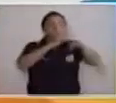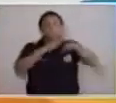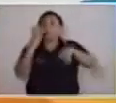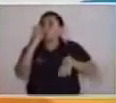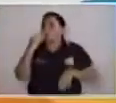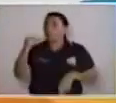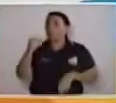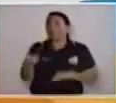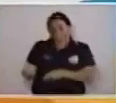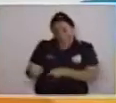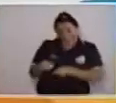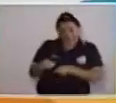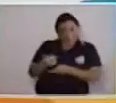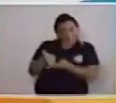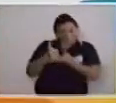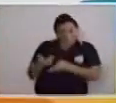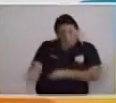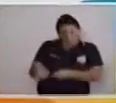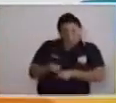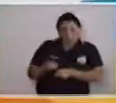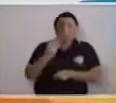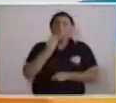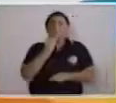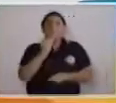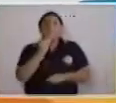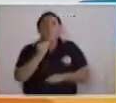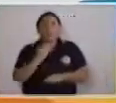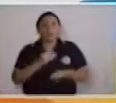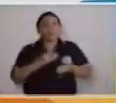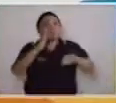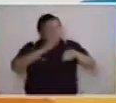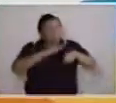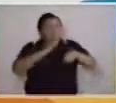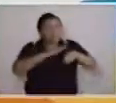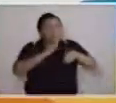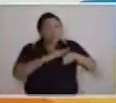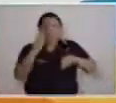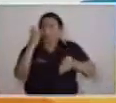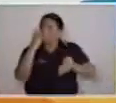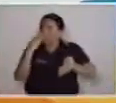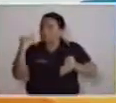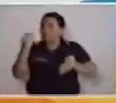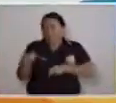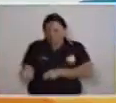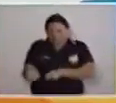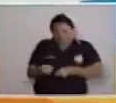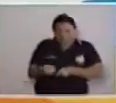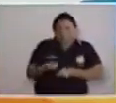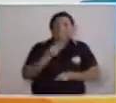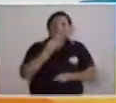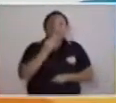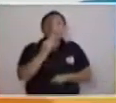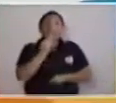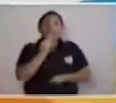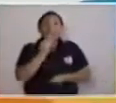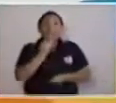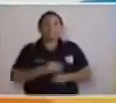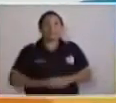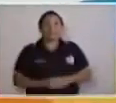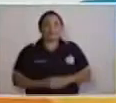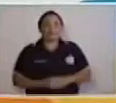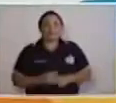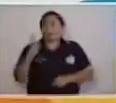llamar al lobo para que saque a la Chiva. Vamos a llamar al lobo para que saque a la